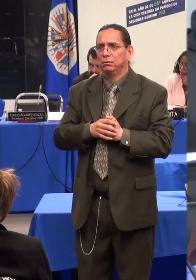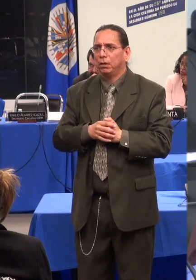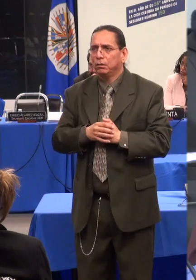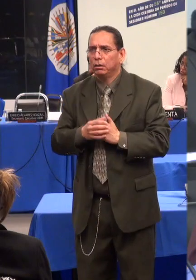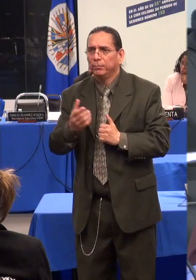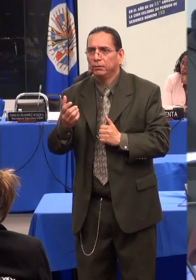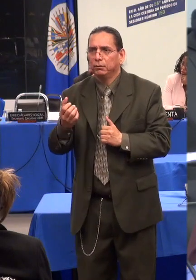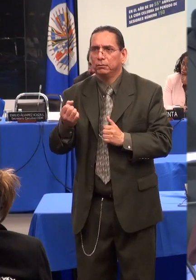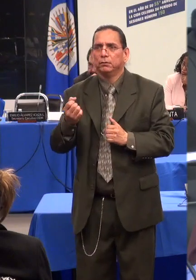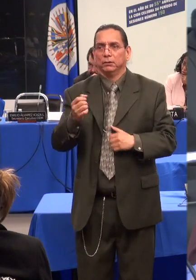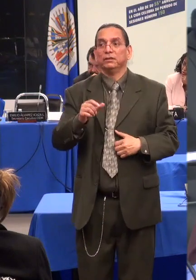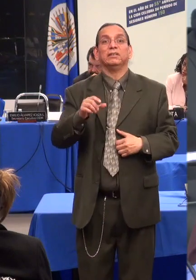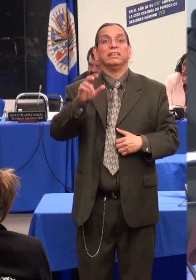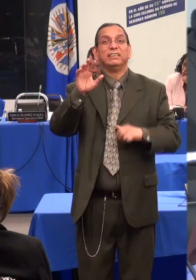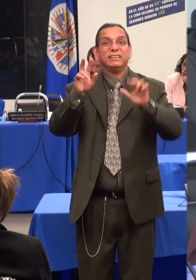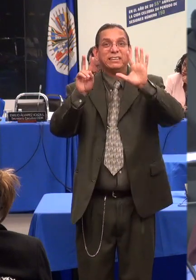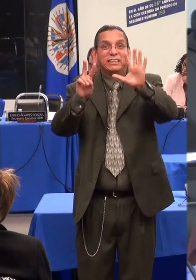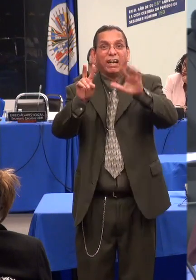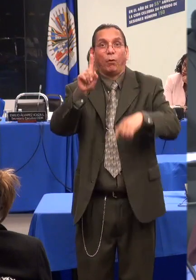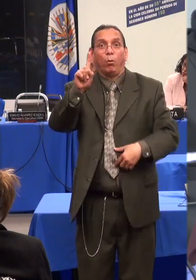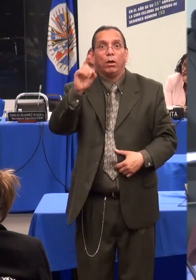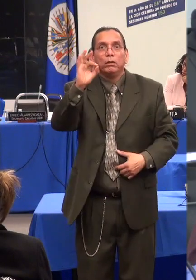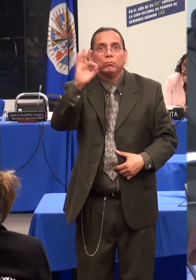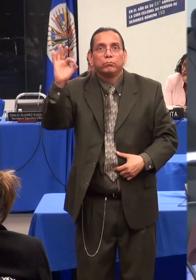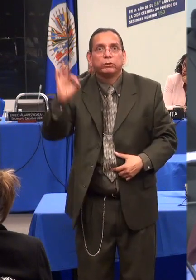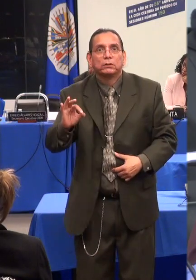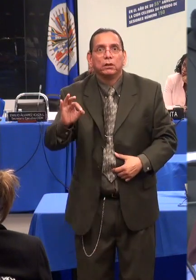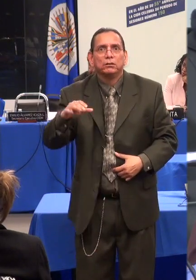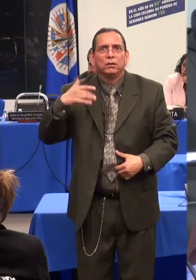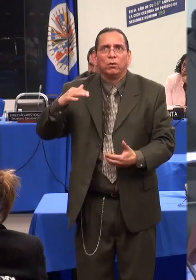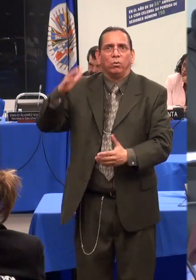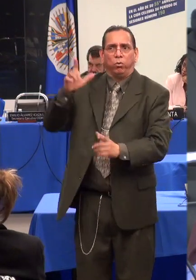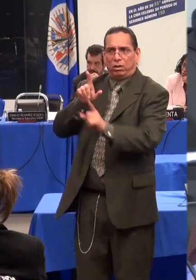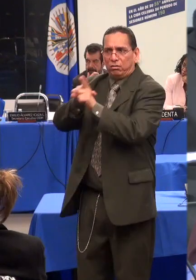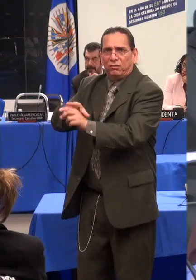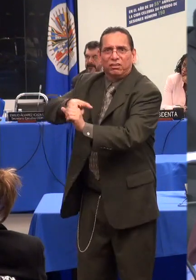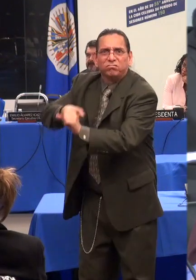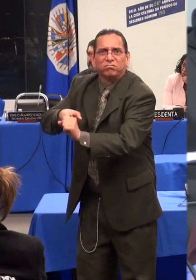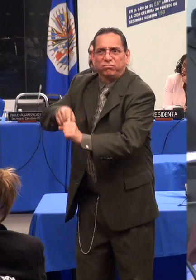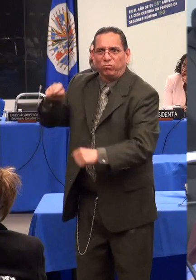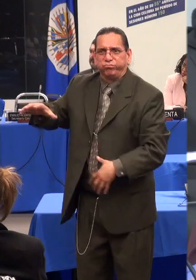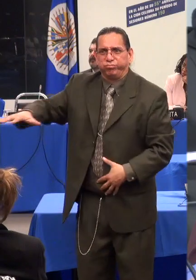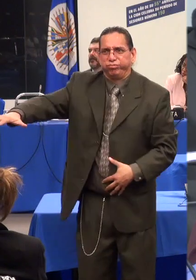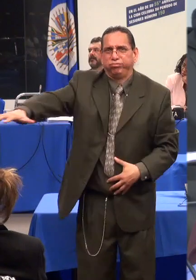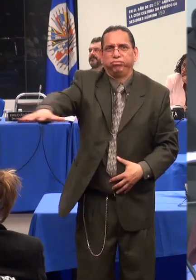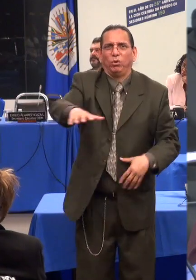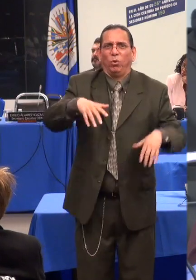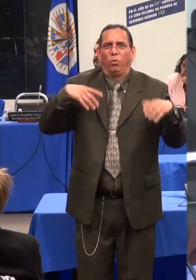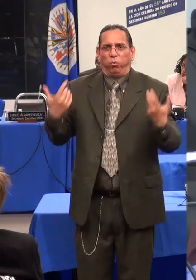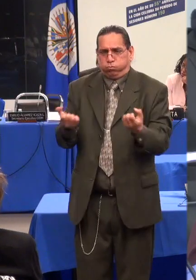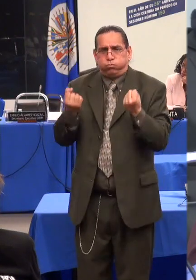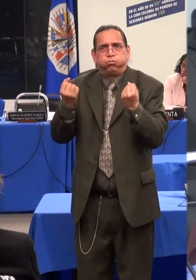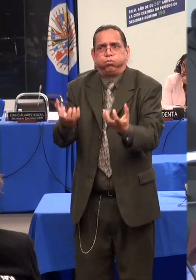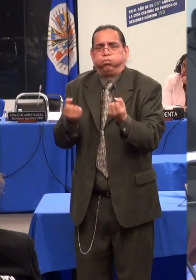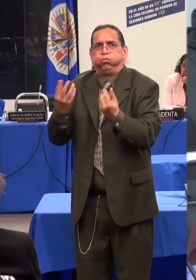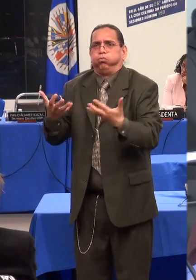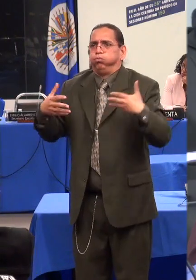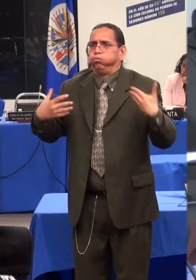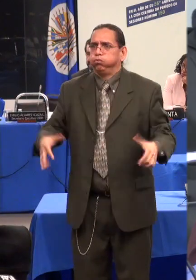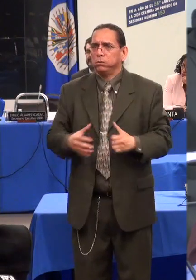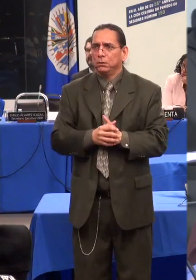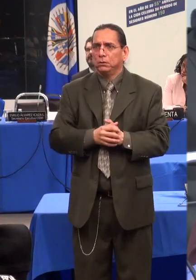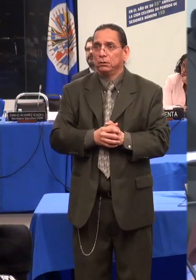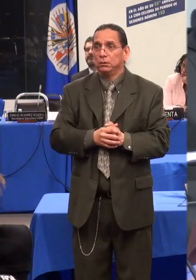79% tuvieron mujeres como víctimas y la Secretaría de Salud de Bogotá reportó 372 casos entre 2007